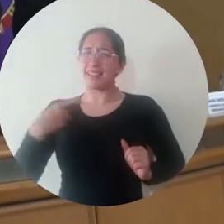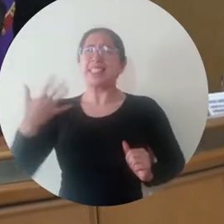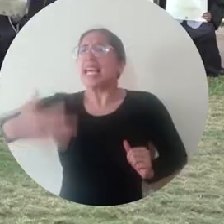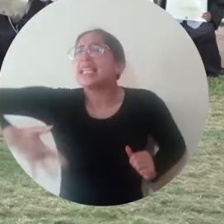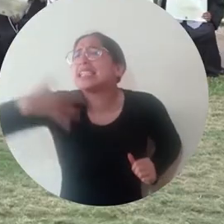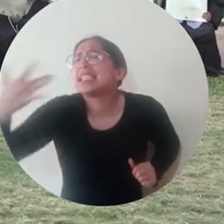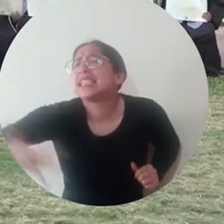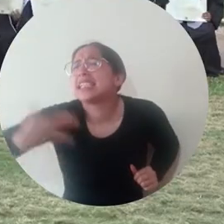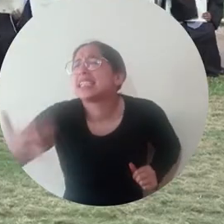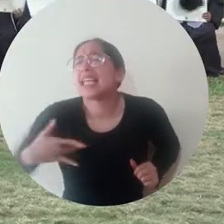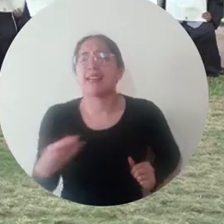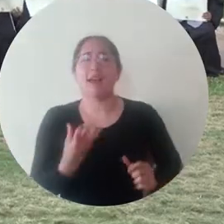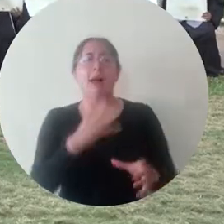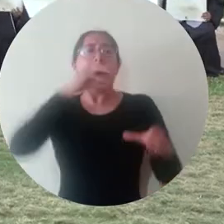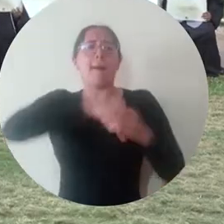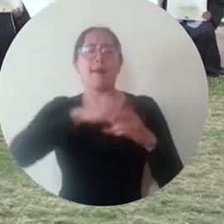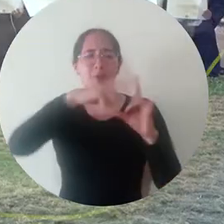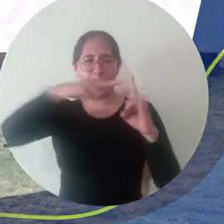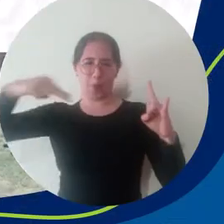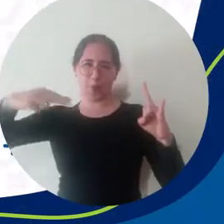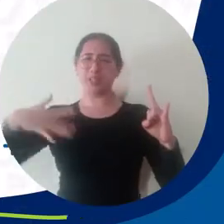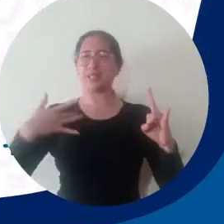Universidad del Magdalena.